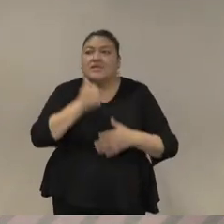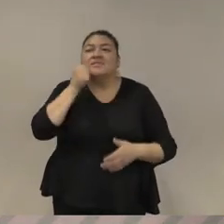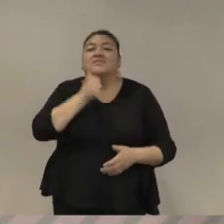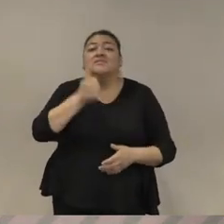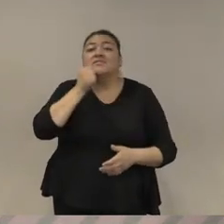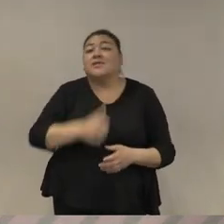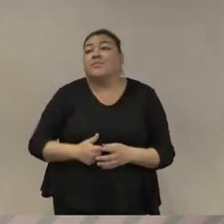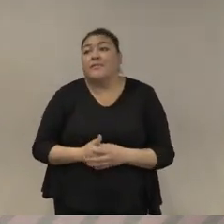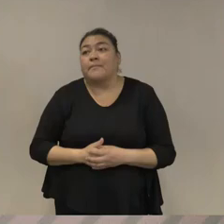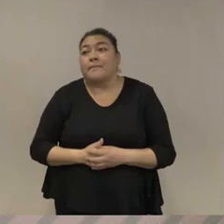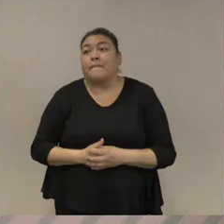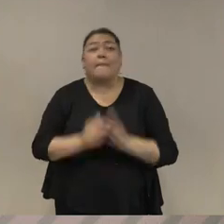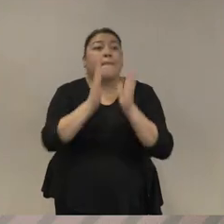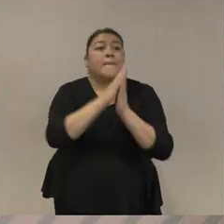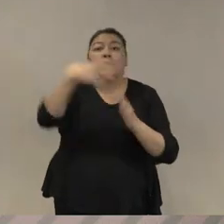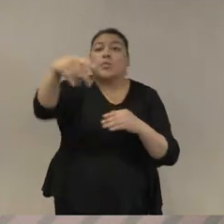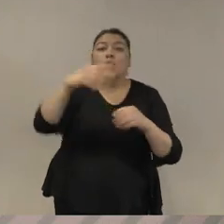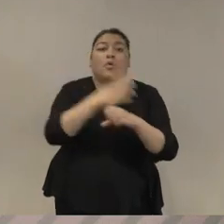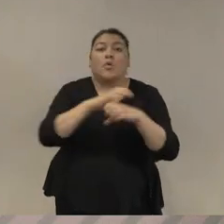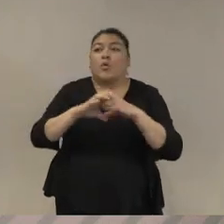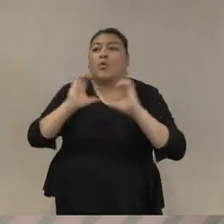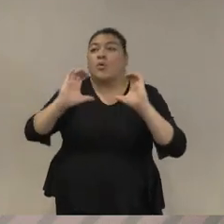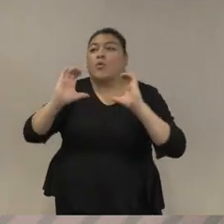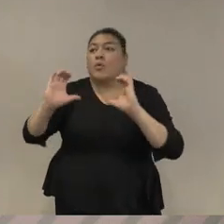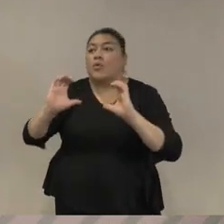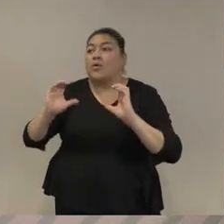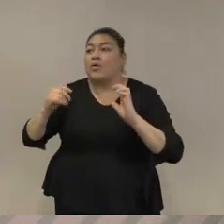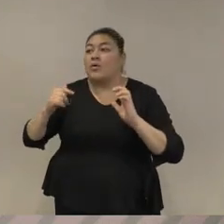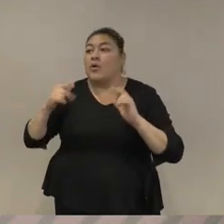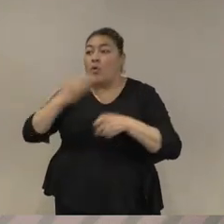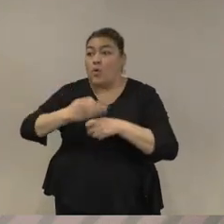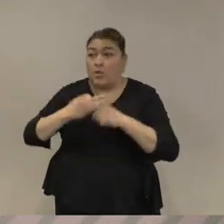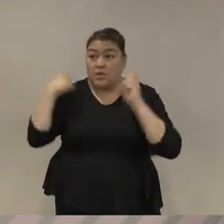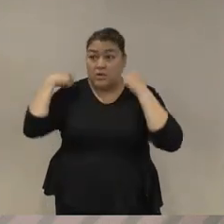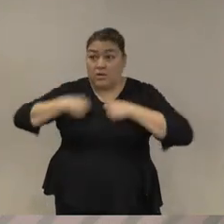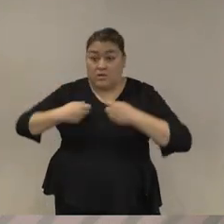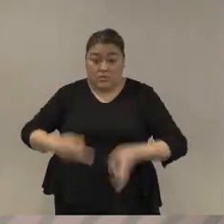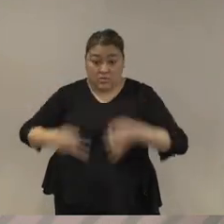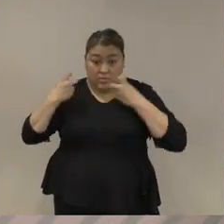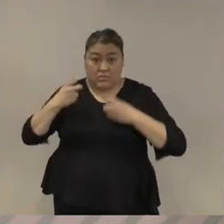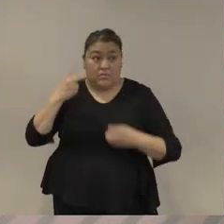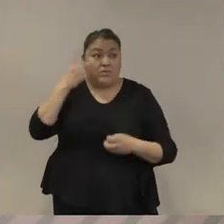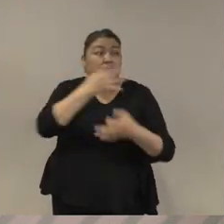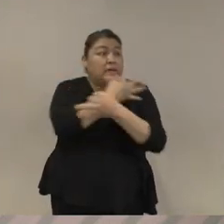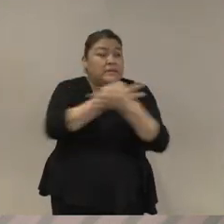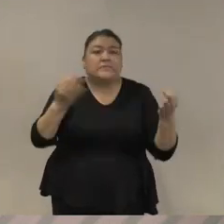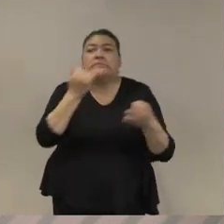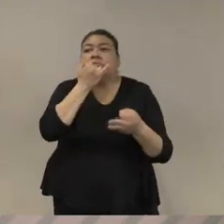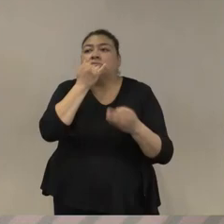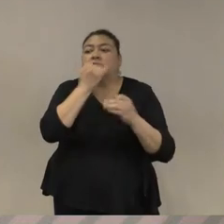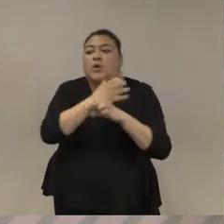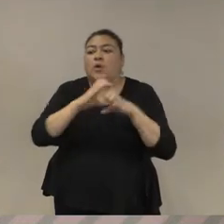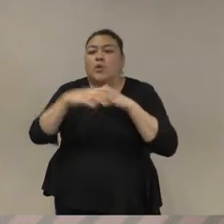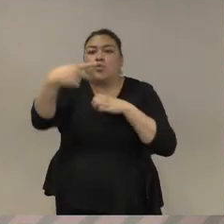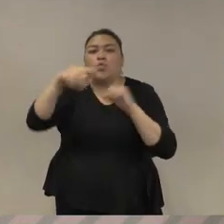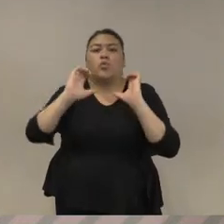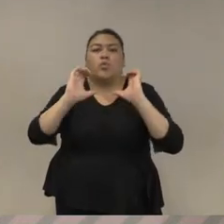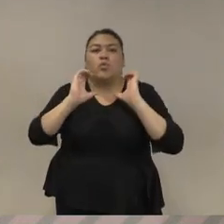por cierto cuiden sus cosas que nos robaron dos mochilas aquí adentro y se nos olvidó decirles cuiden sus cosas